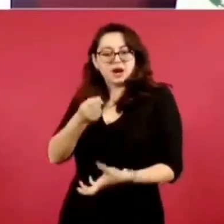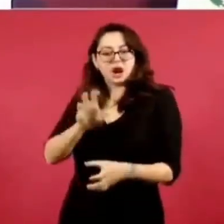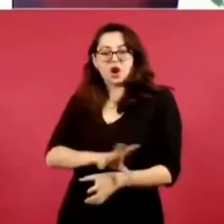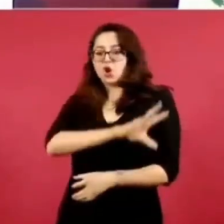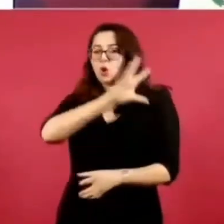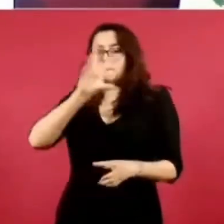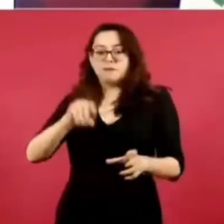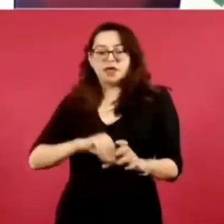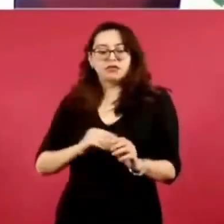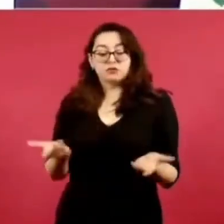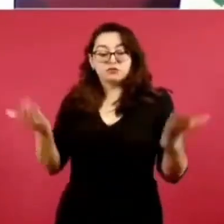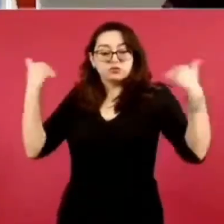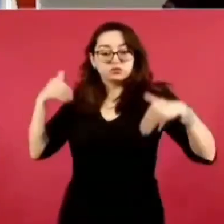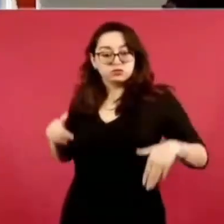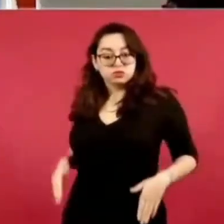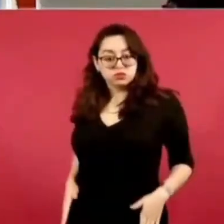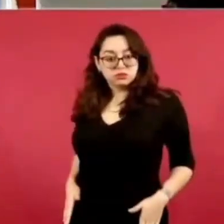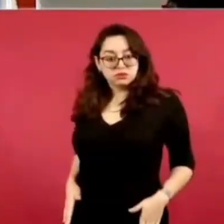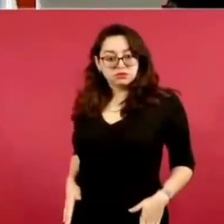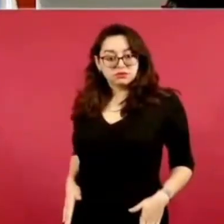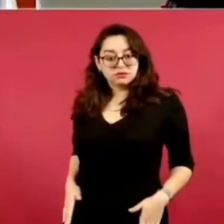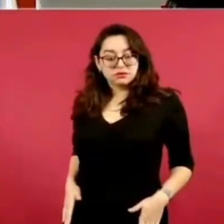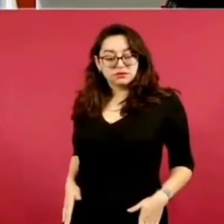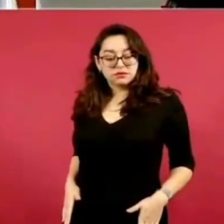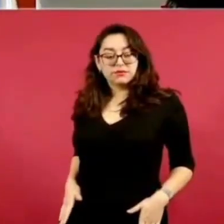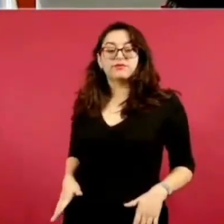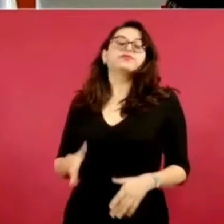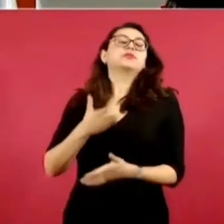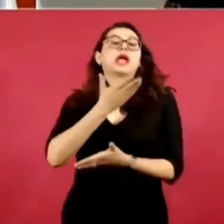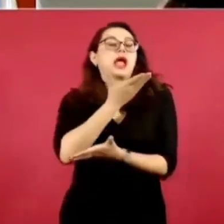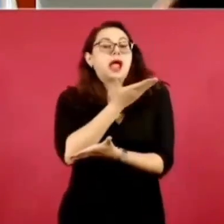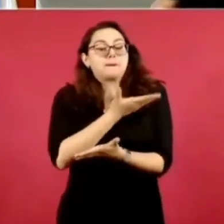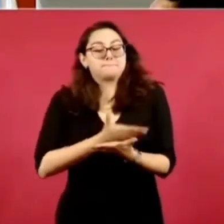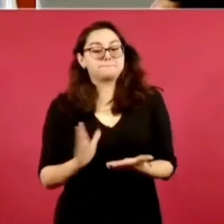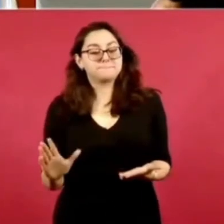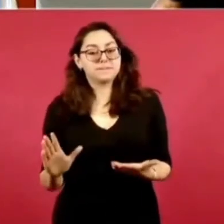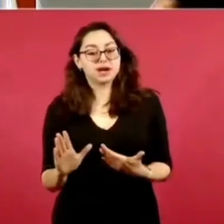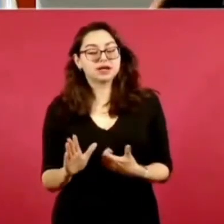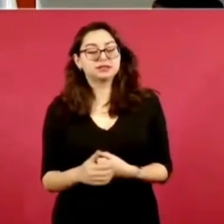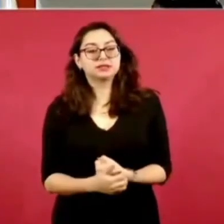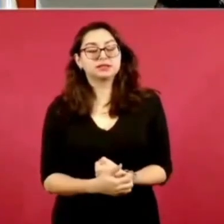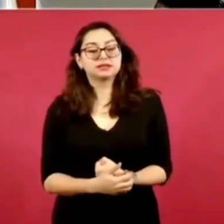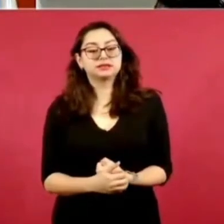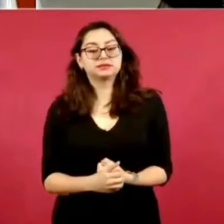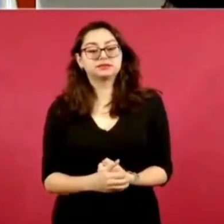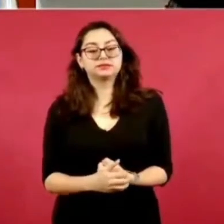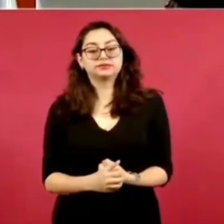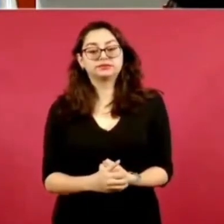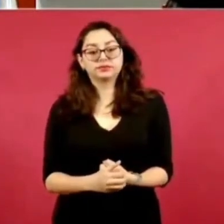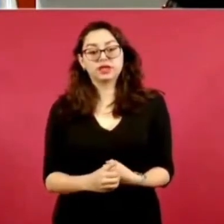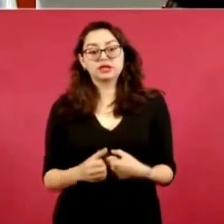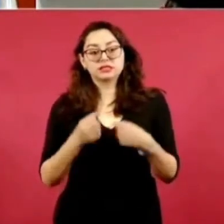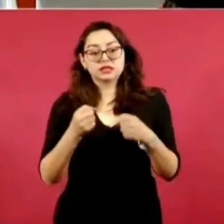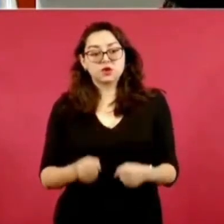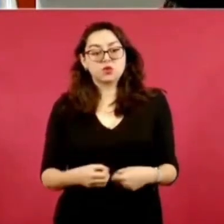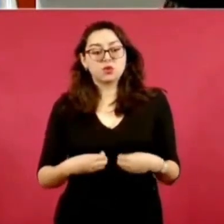Esto, aparte del seguro de vida,